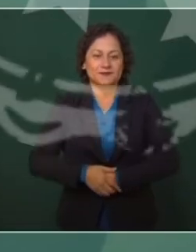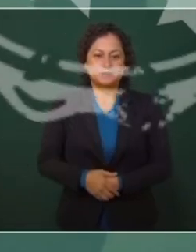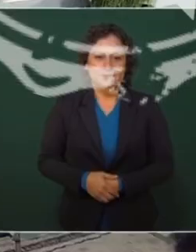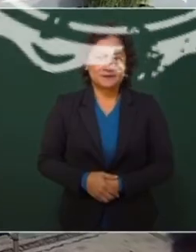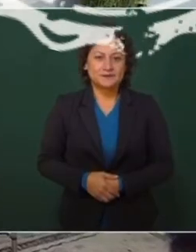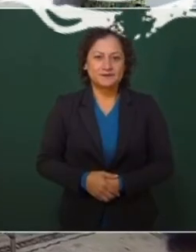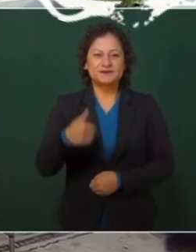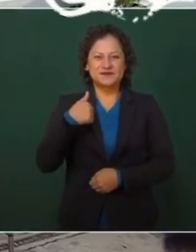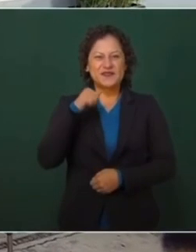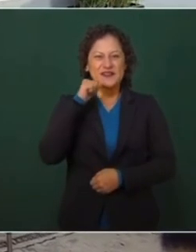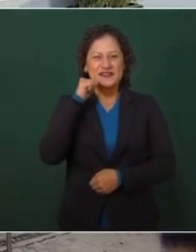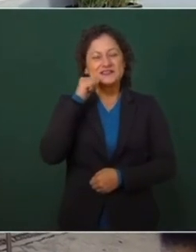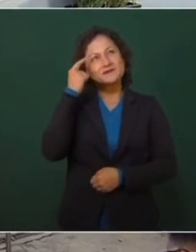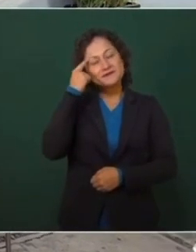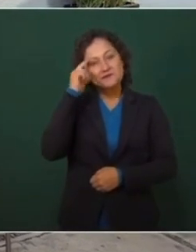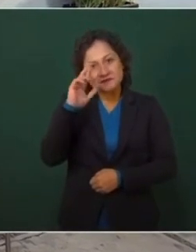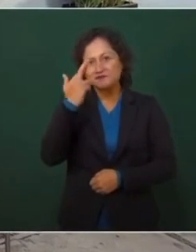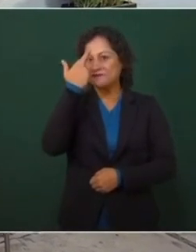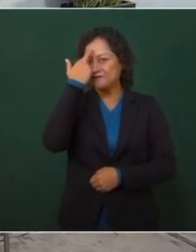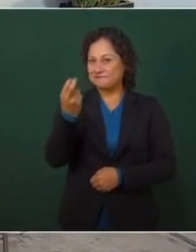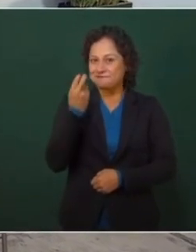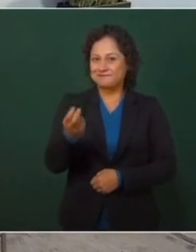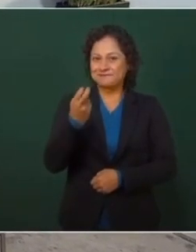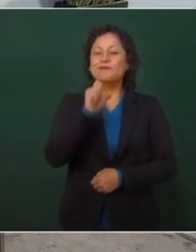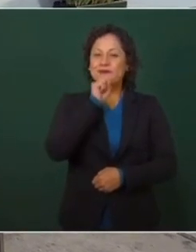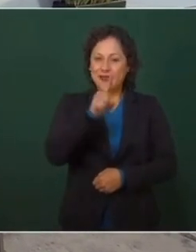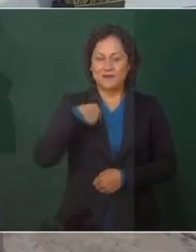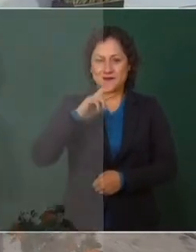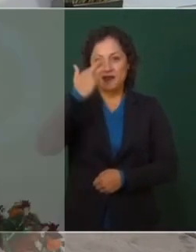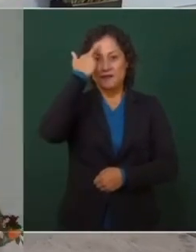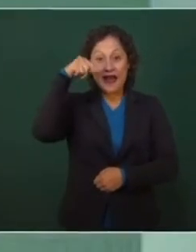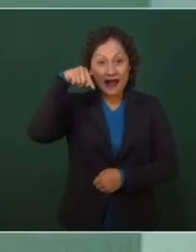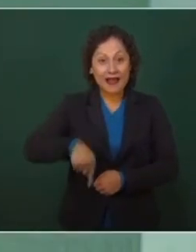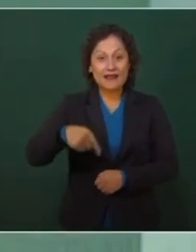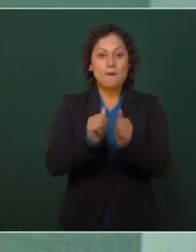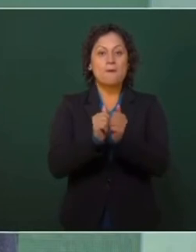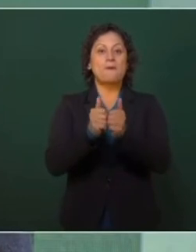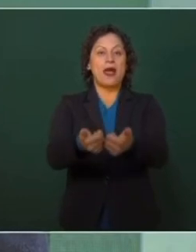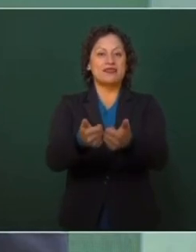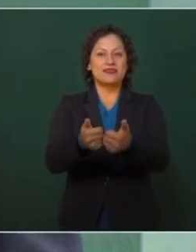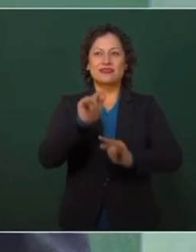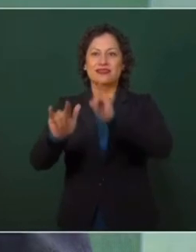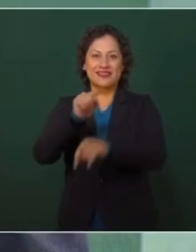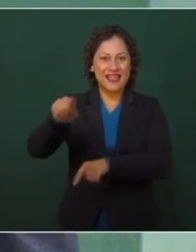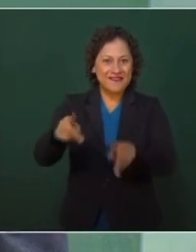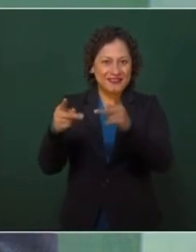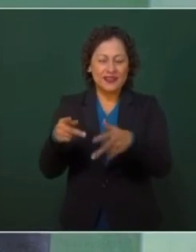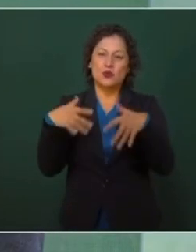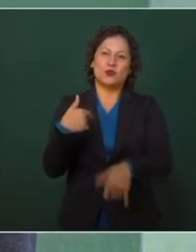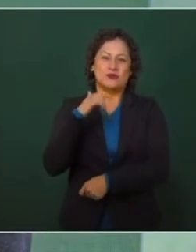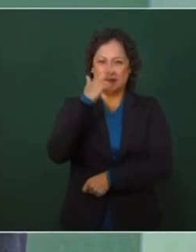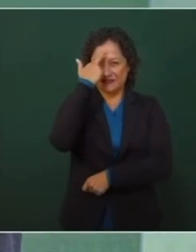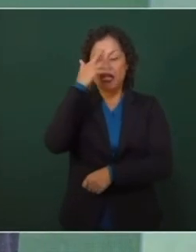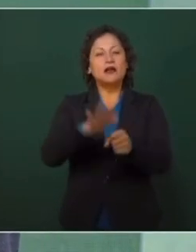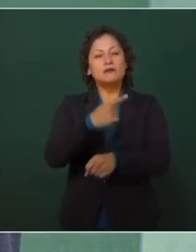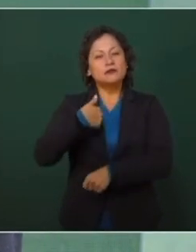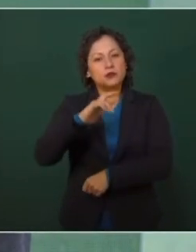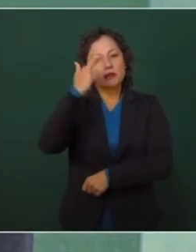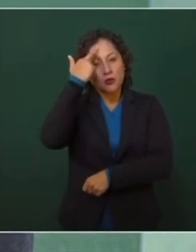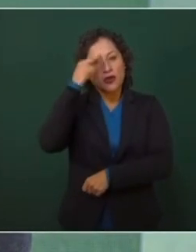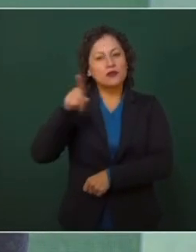Ayer me acordaba yo, entre otras cosas, del pan de feria. Porque nos dieron en